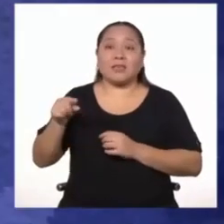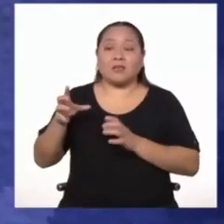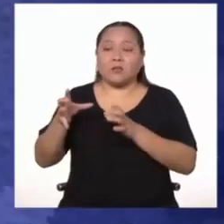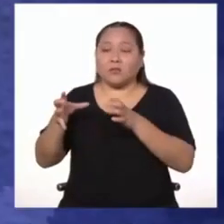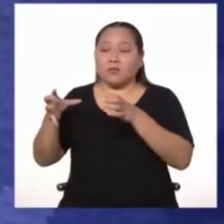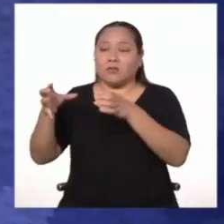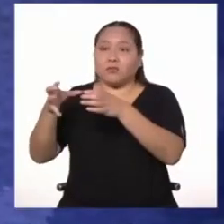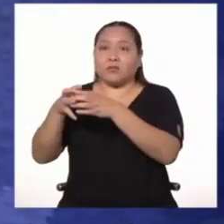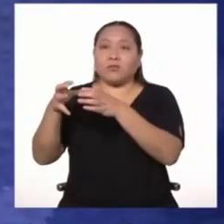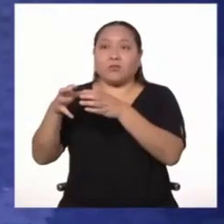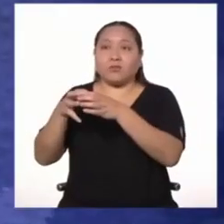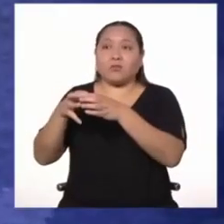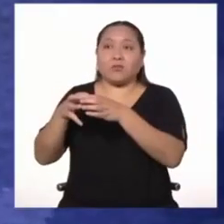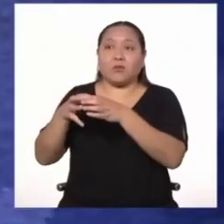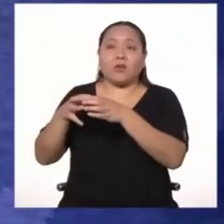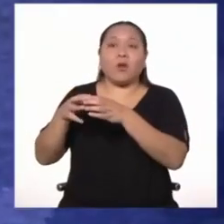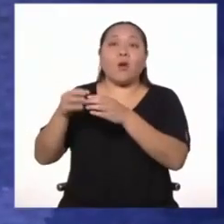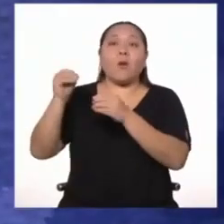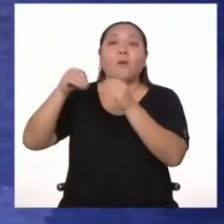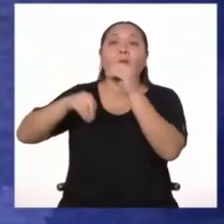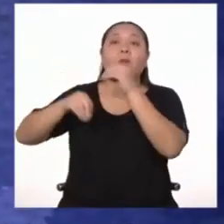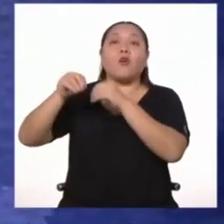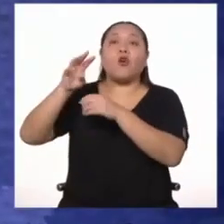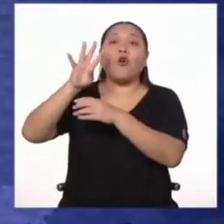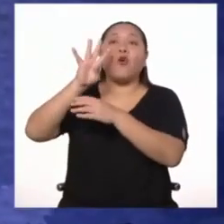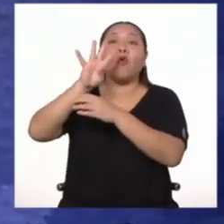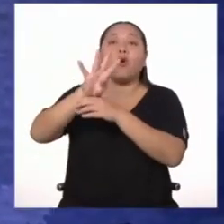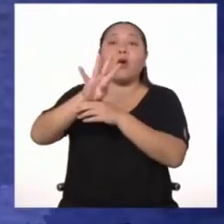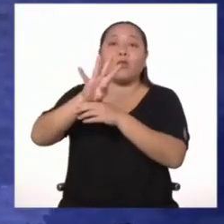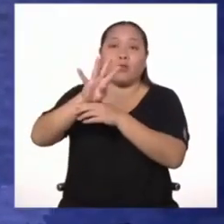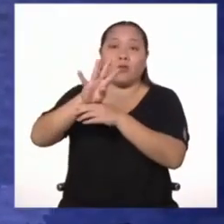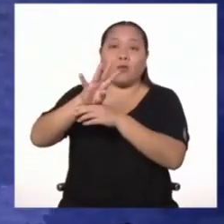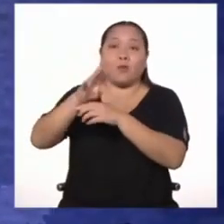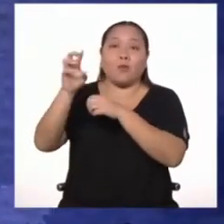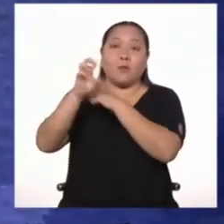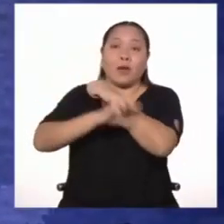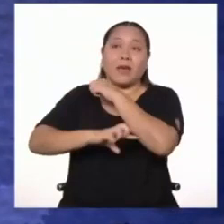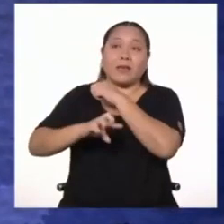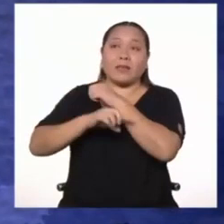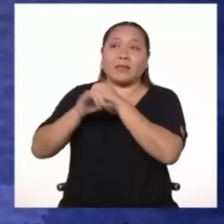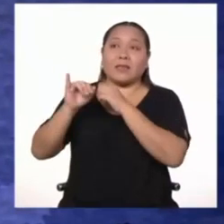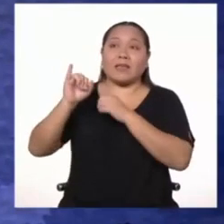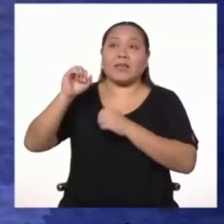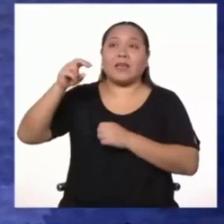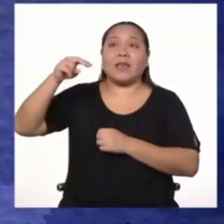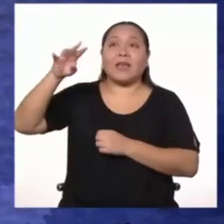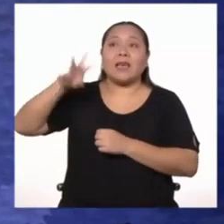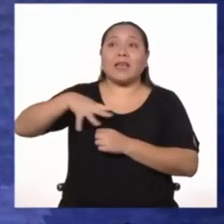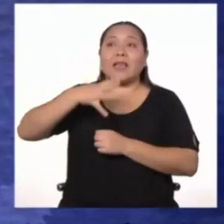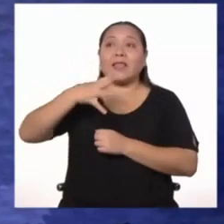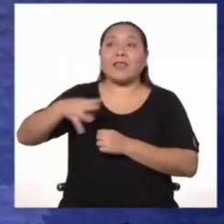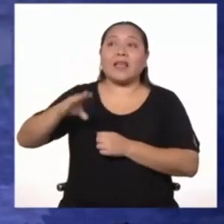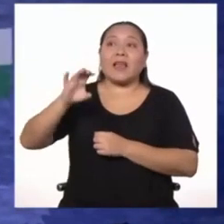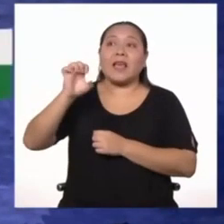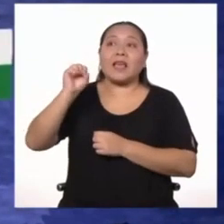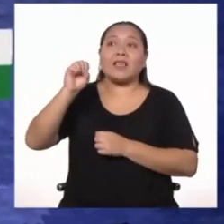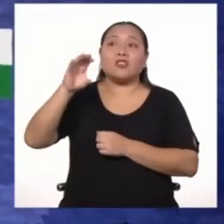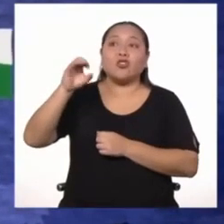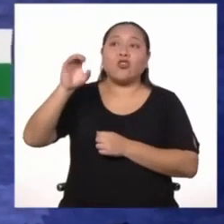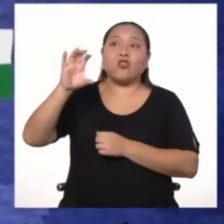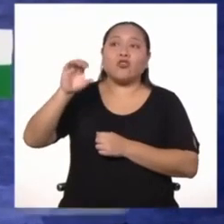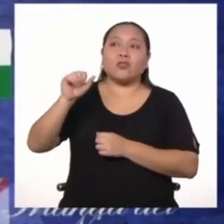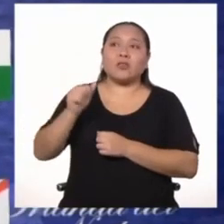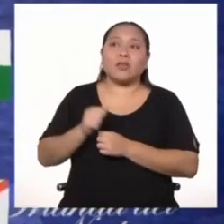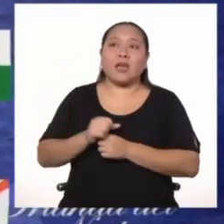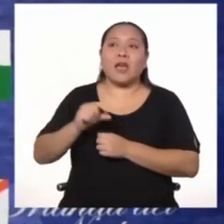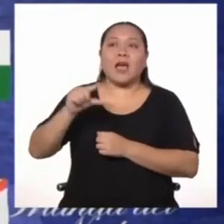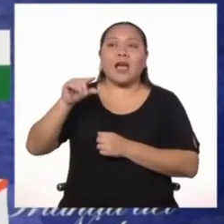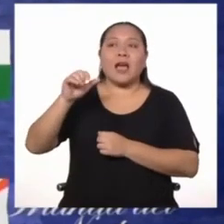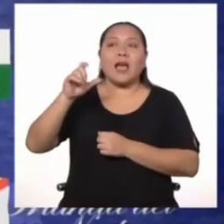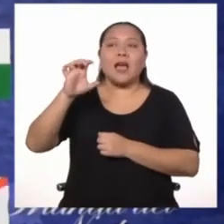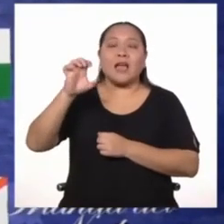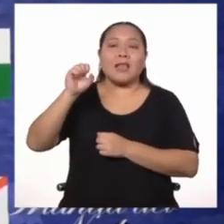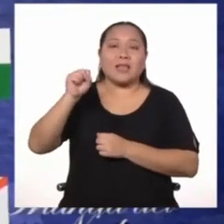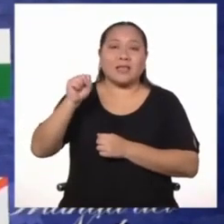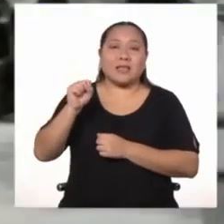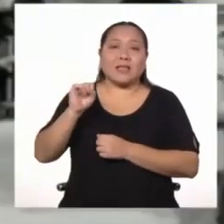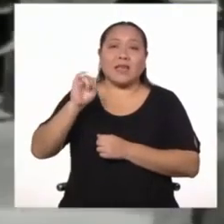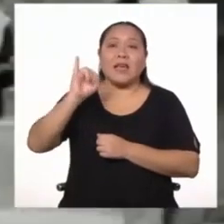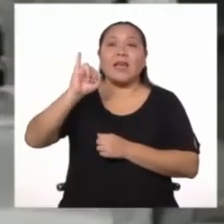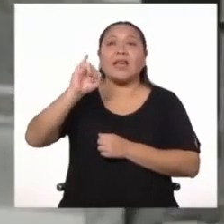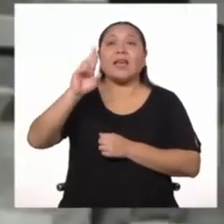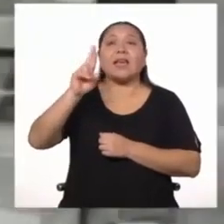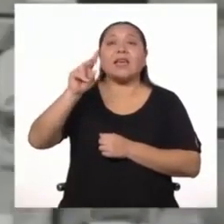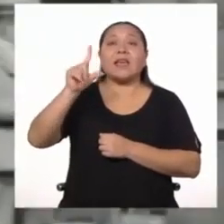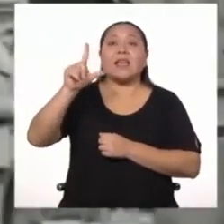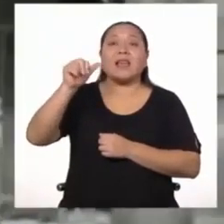europeo constituido por cuatro naciones, Inglaterra, Escocia, Gales e Irlanda del Norte.